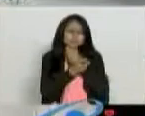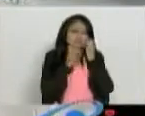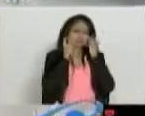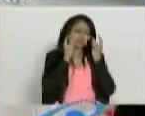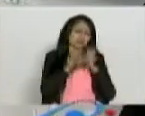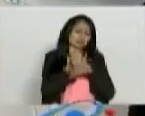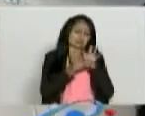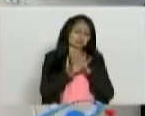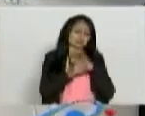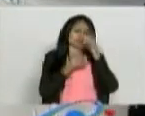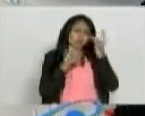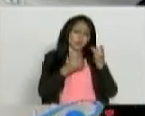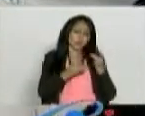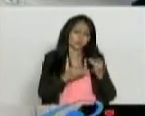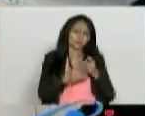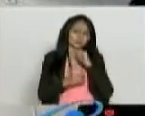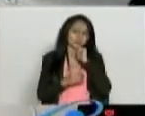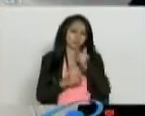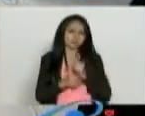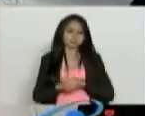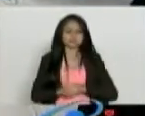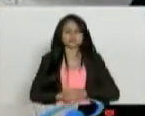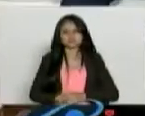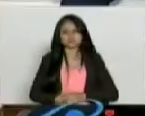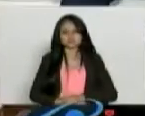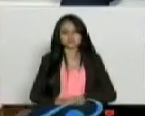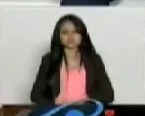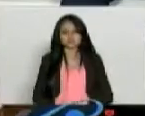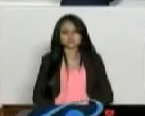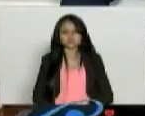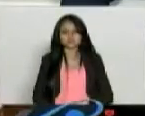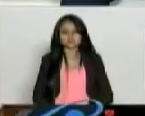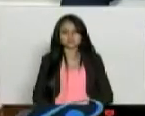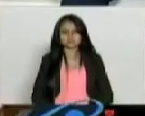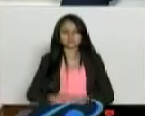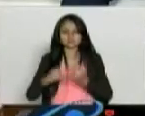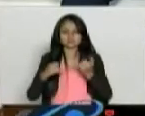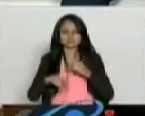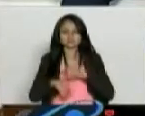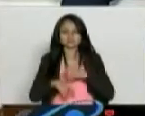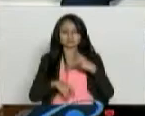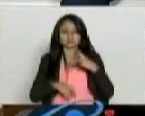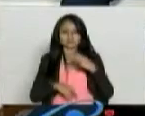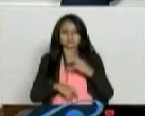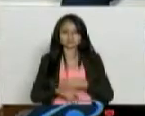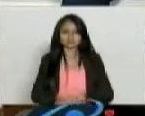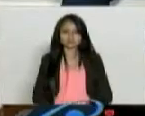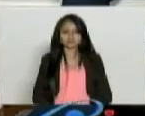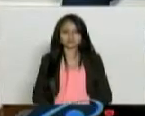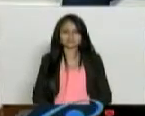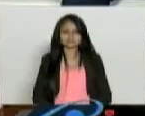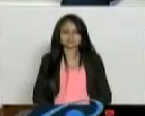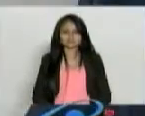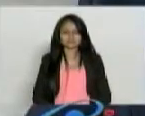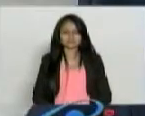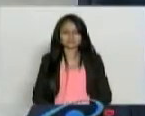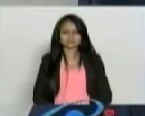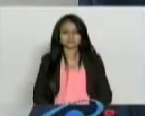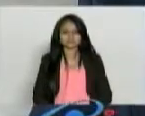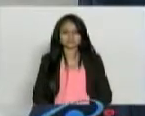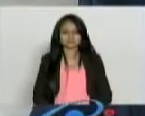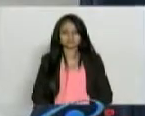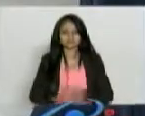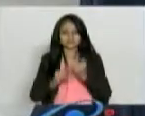las condiciones del paciente y así todas las enfermedades. Bueno, es tiempo de hacer un pequeño receso de comerciales